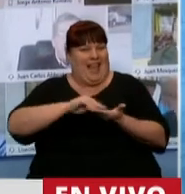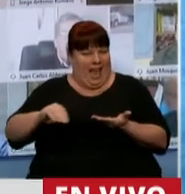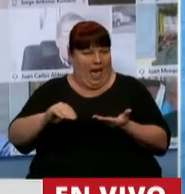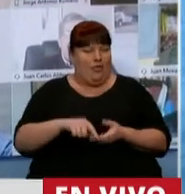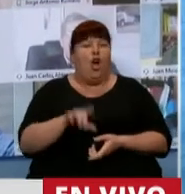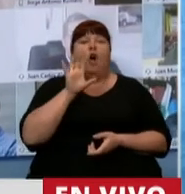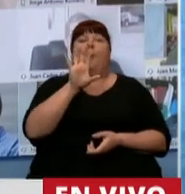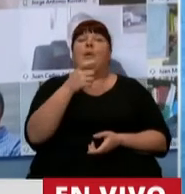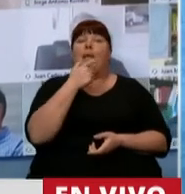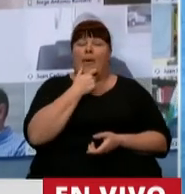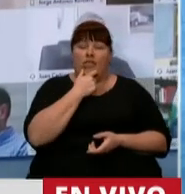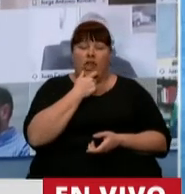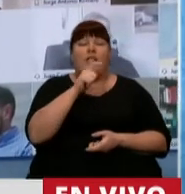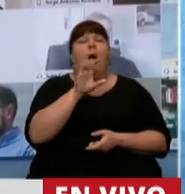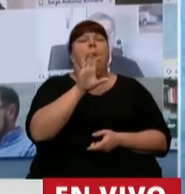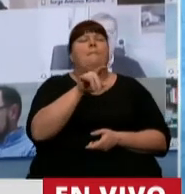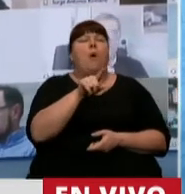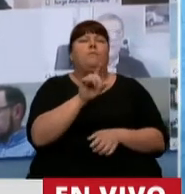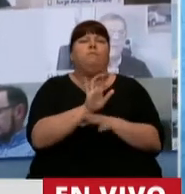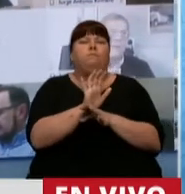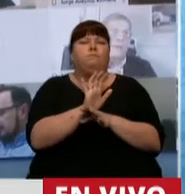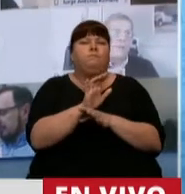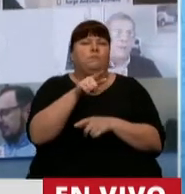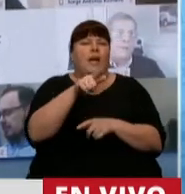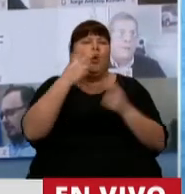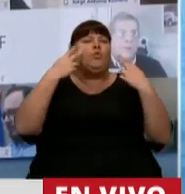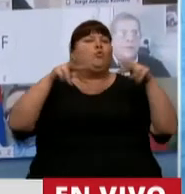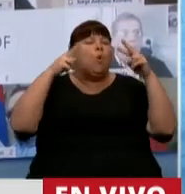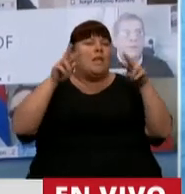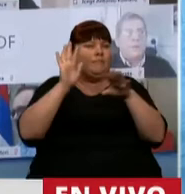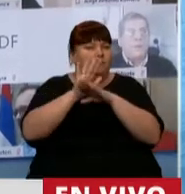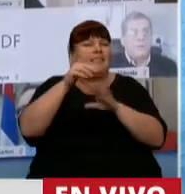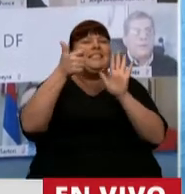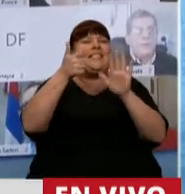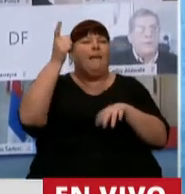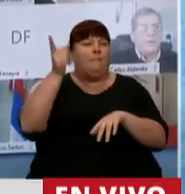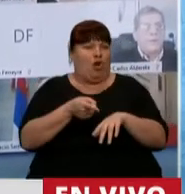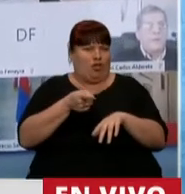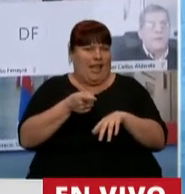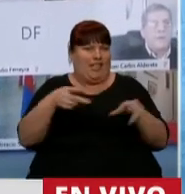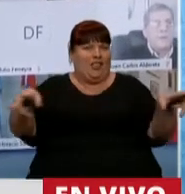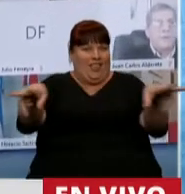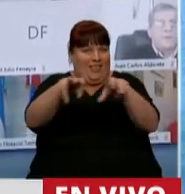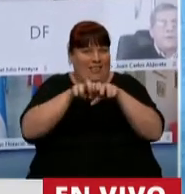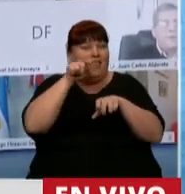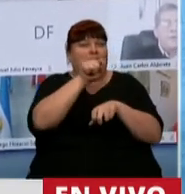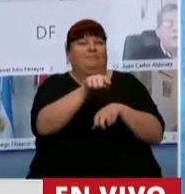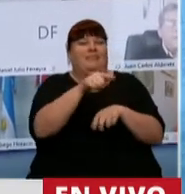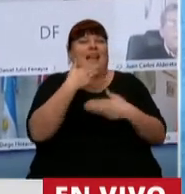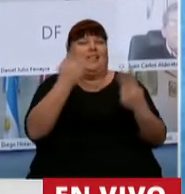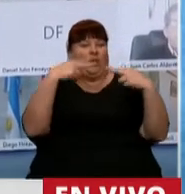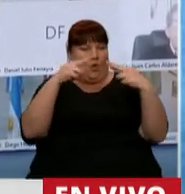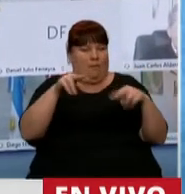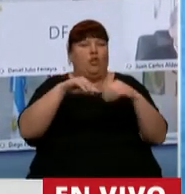La provincia de Mendoza es una provincia para la que el sector turístico representa el 6% de su PDG, que